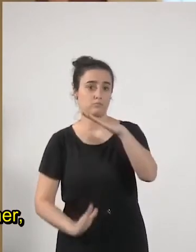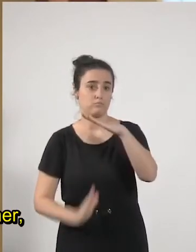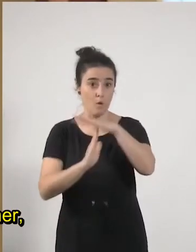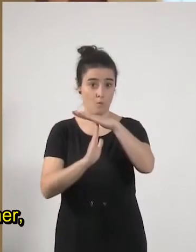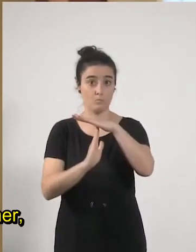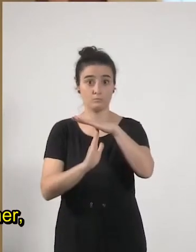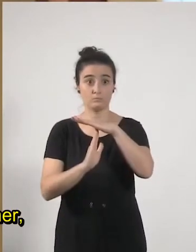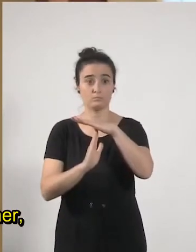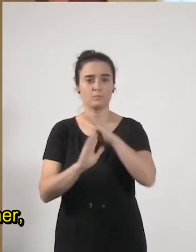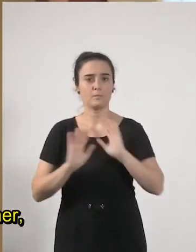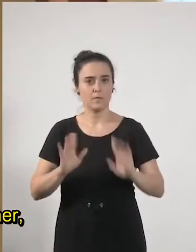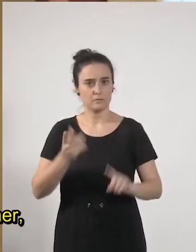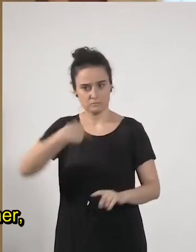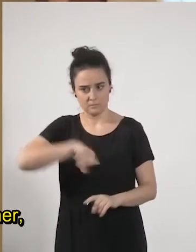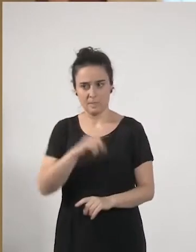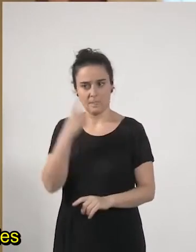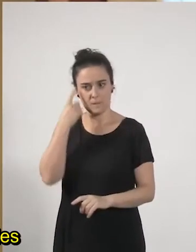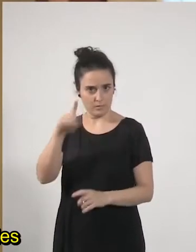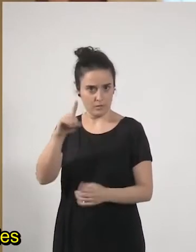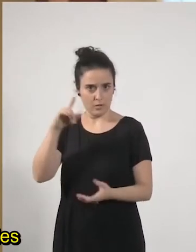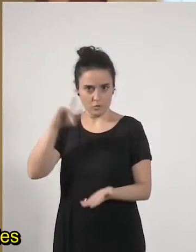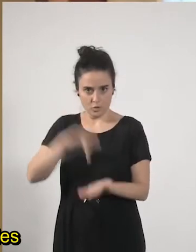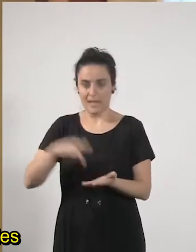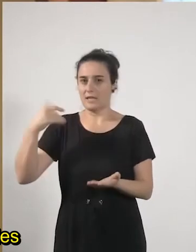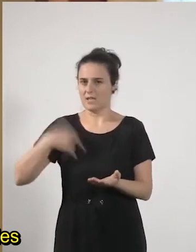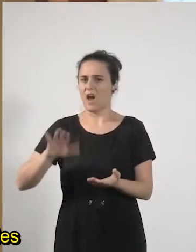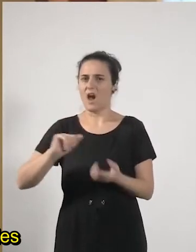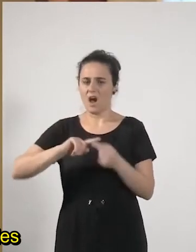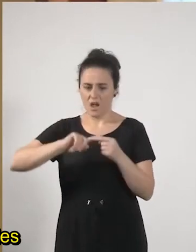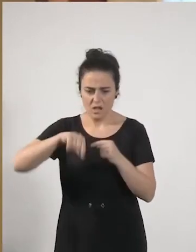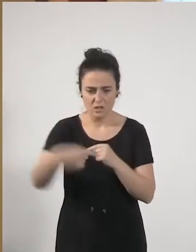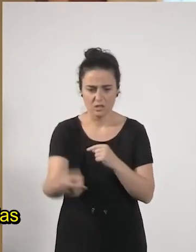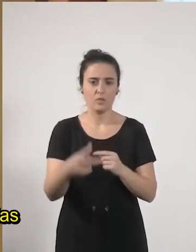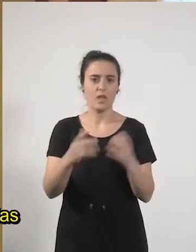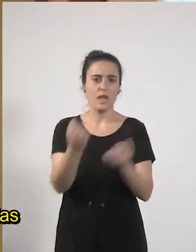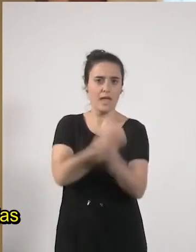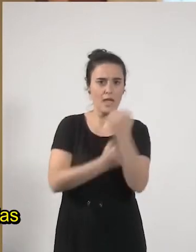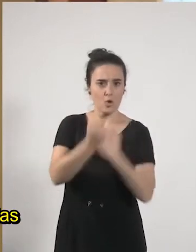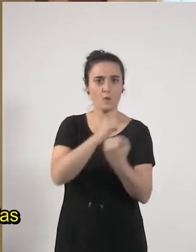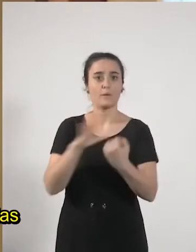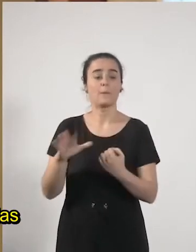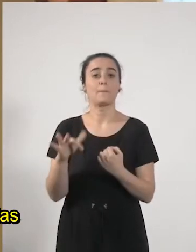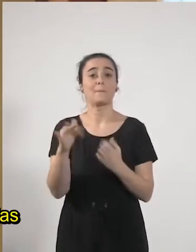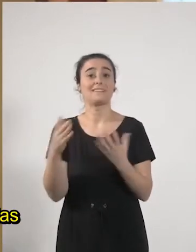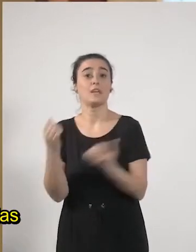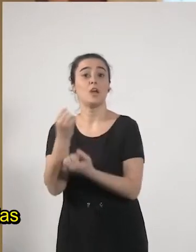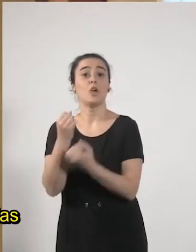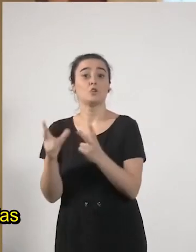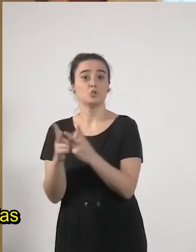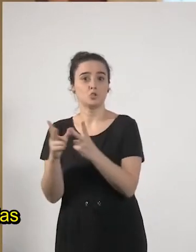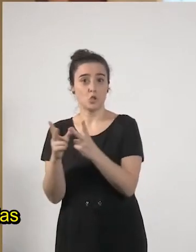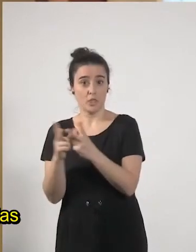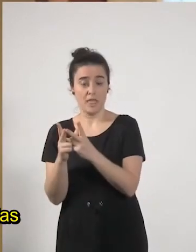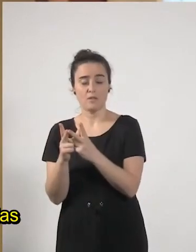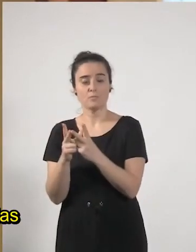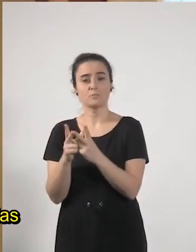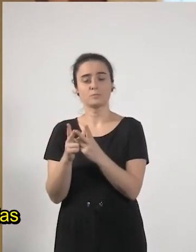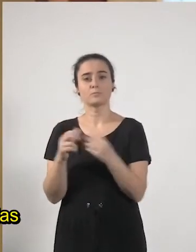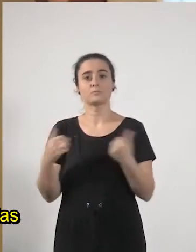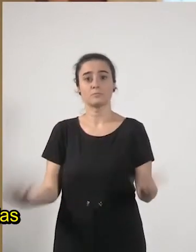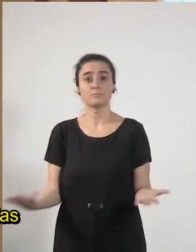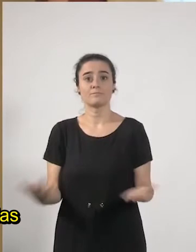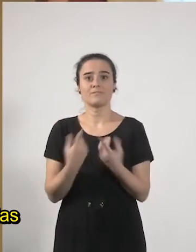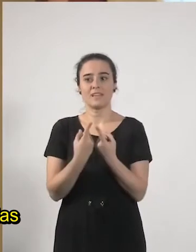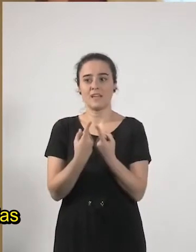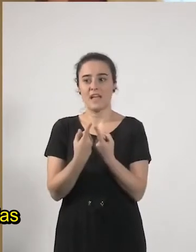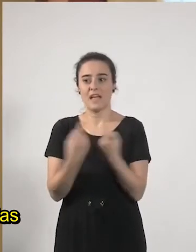sabemos es que va a tener, está teniendo repercusiones económicas y sociales y que ante ellas van a ser necesarias